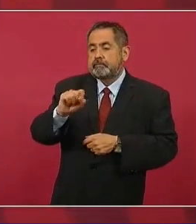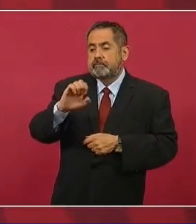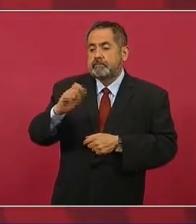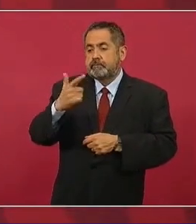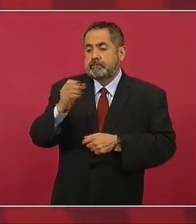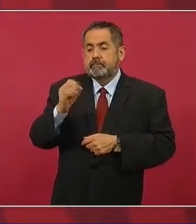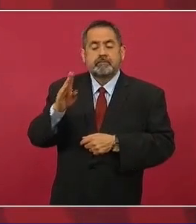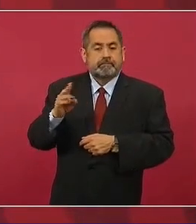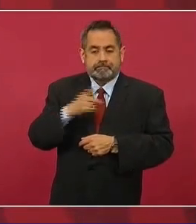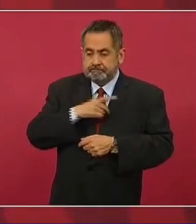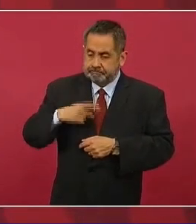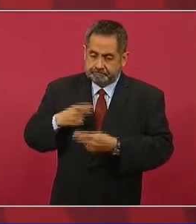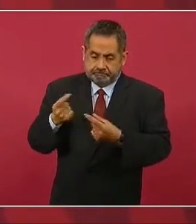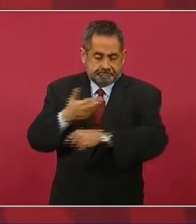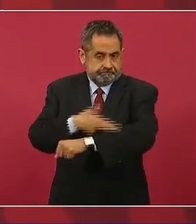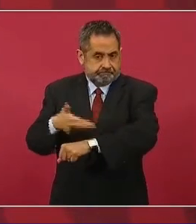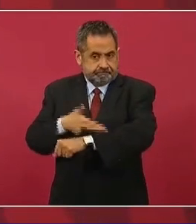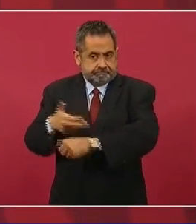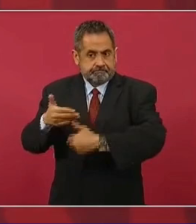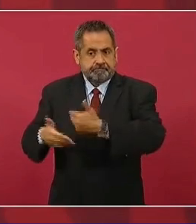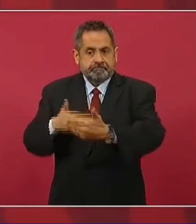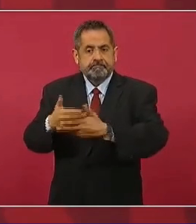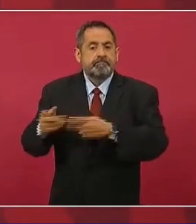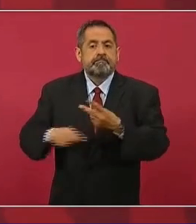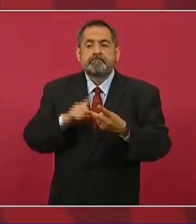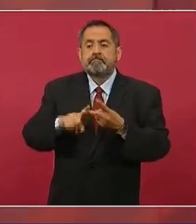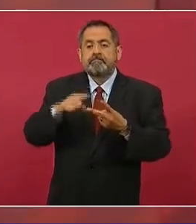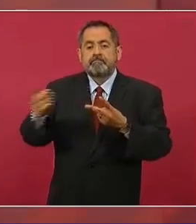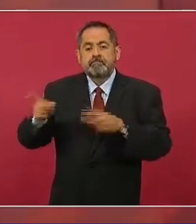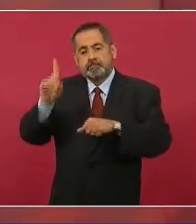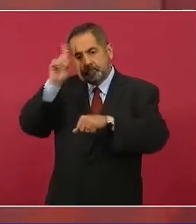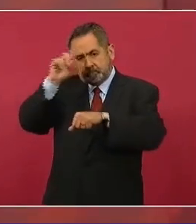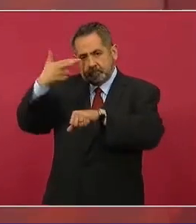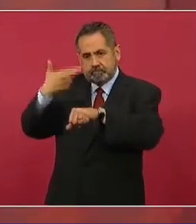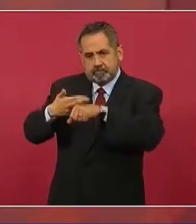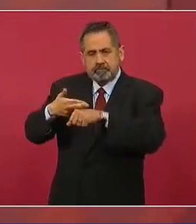tiene que apurarse la consejera jurídica,